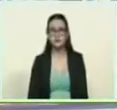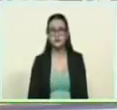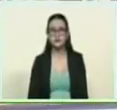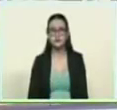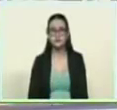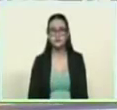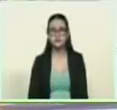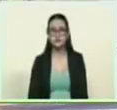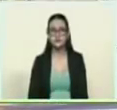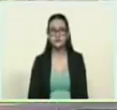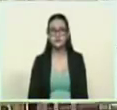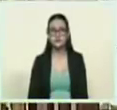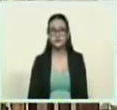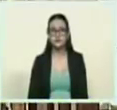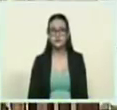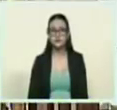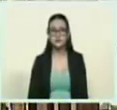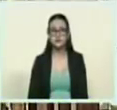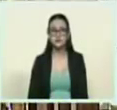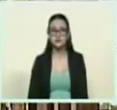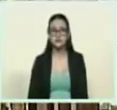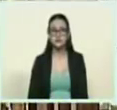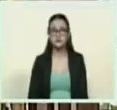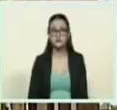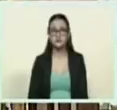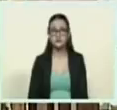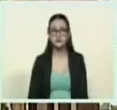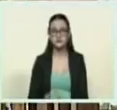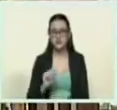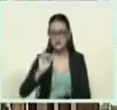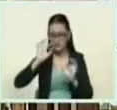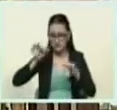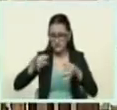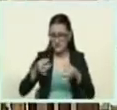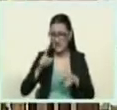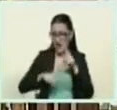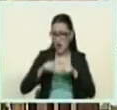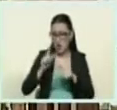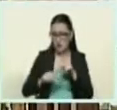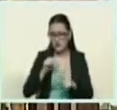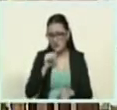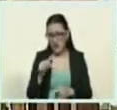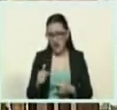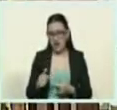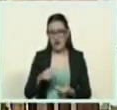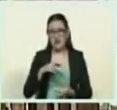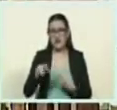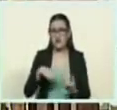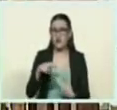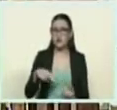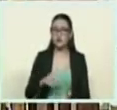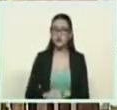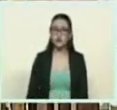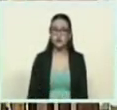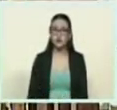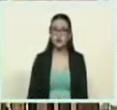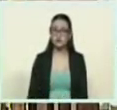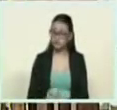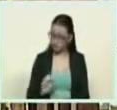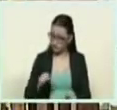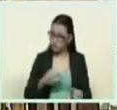La crítica y la autocrítica a las cosas mal hechas en revolución. Está bien,